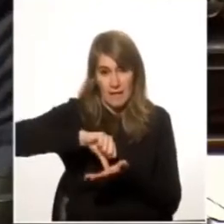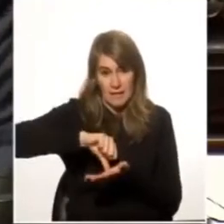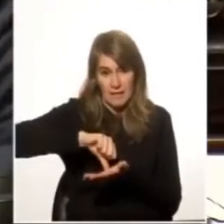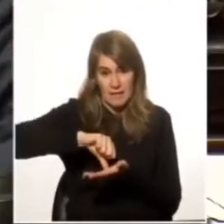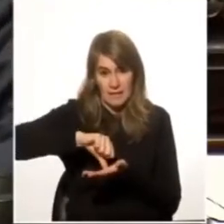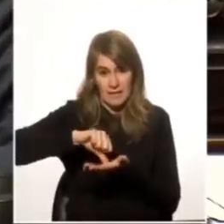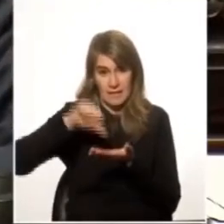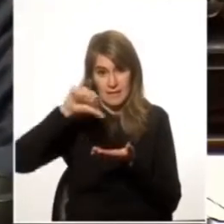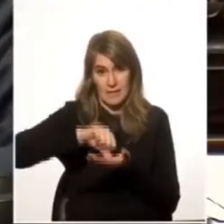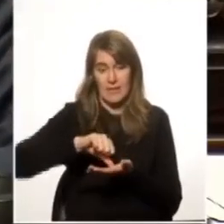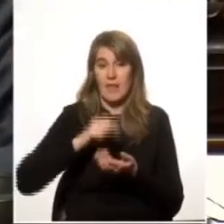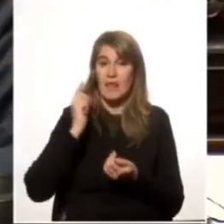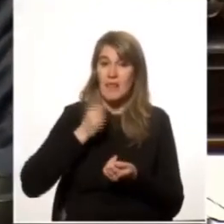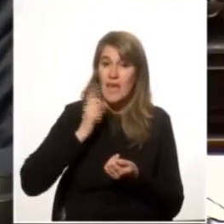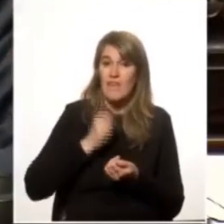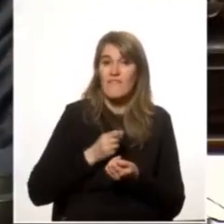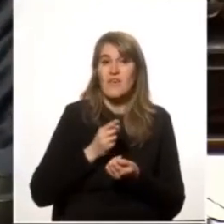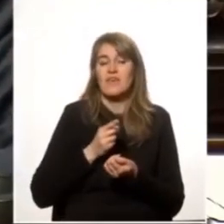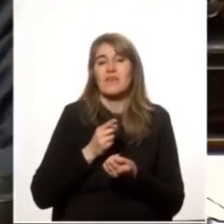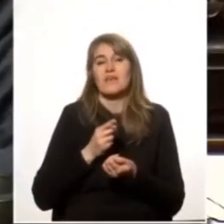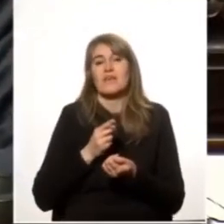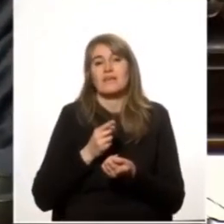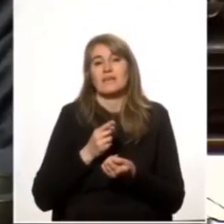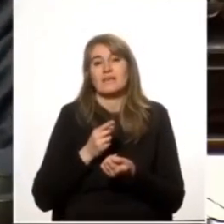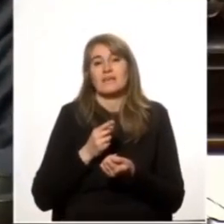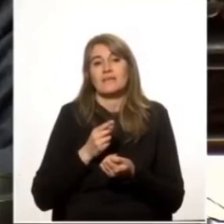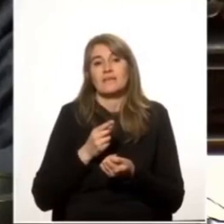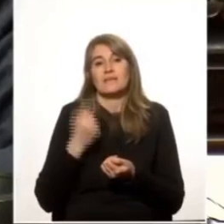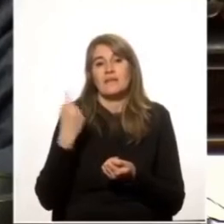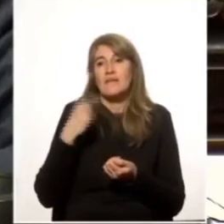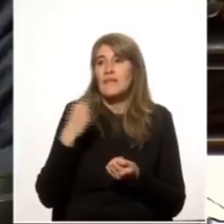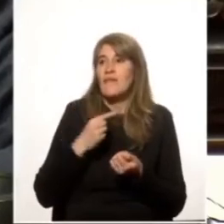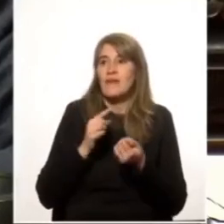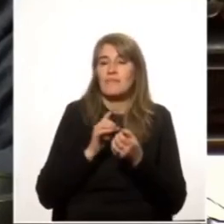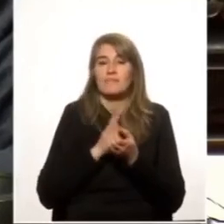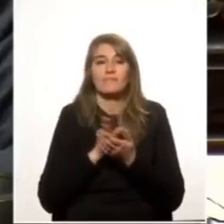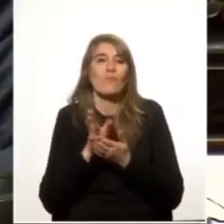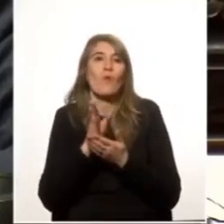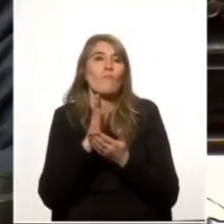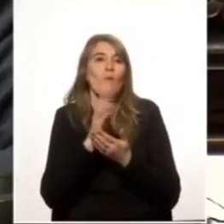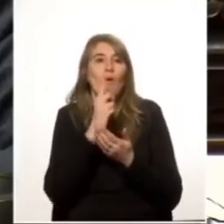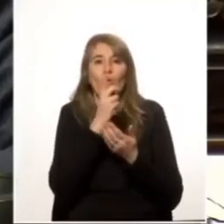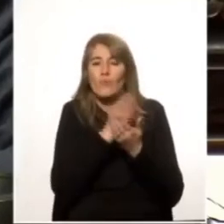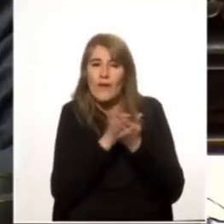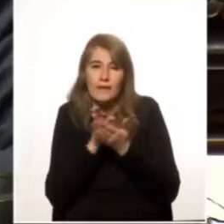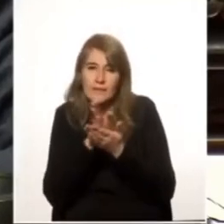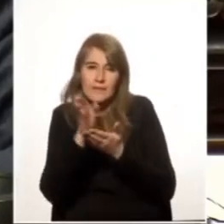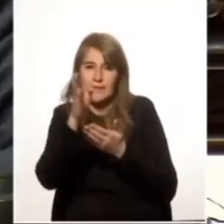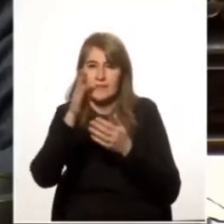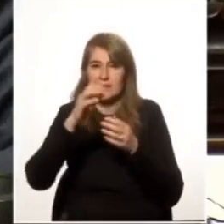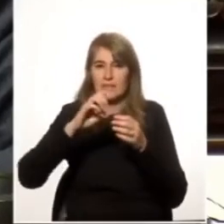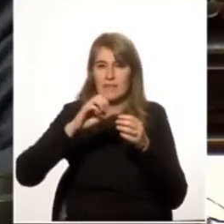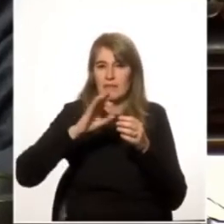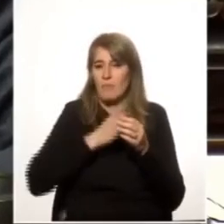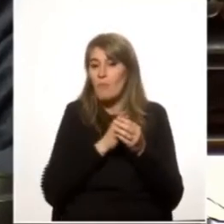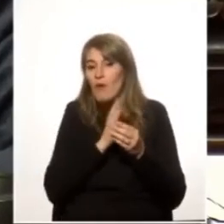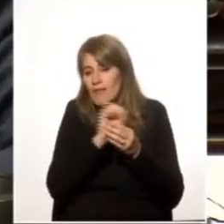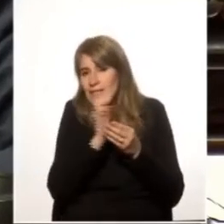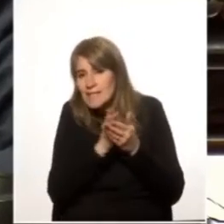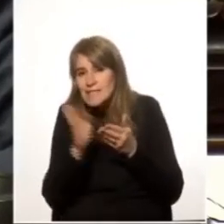ser la salida atlántica de la Alianza